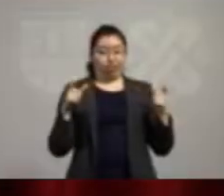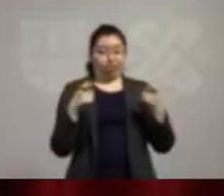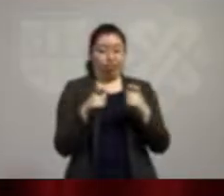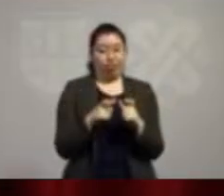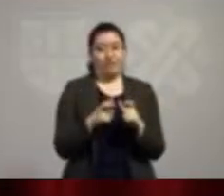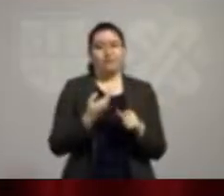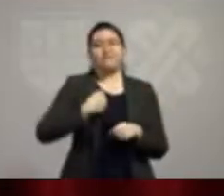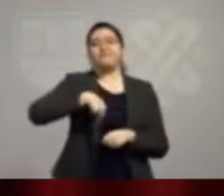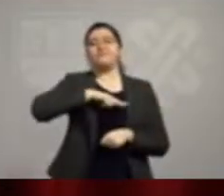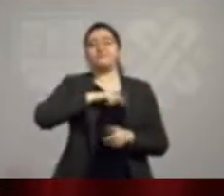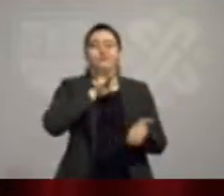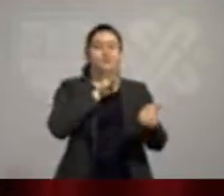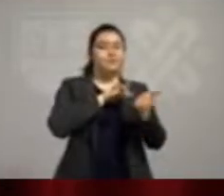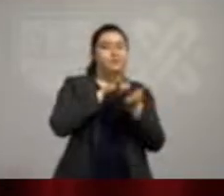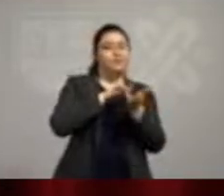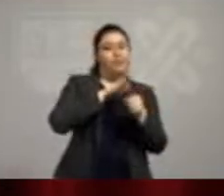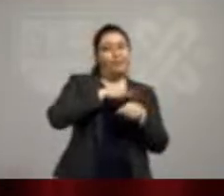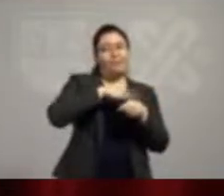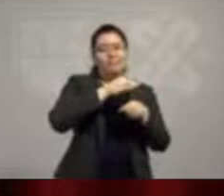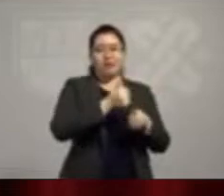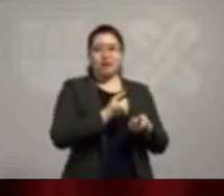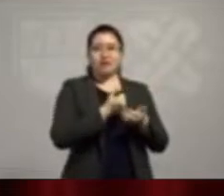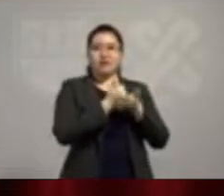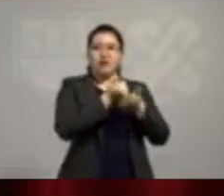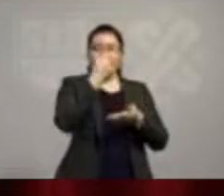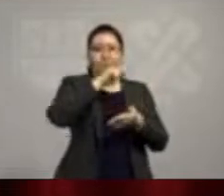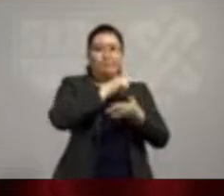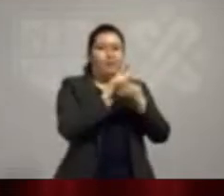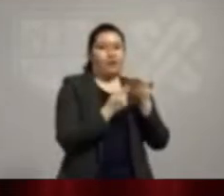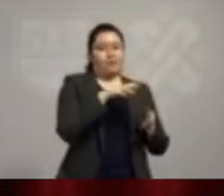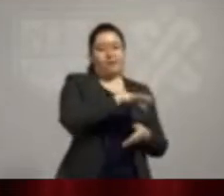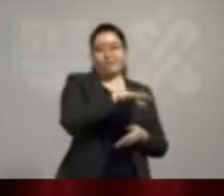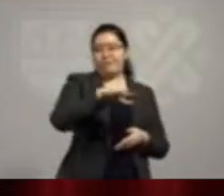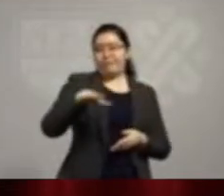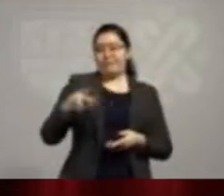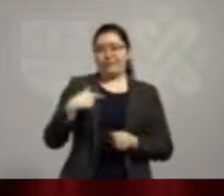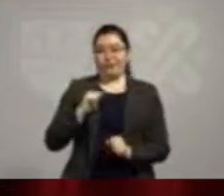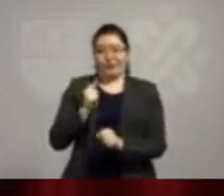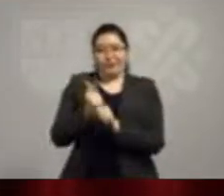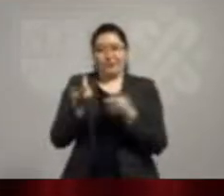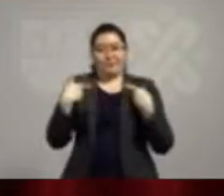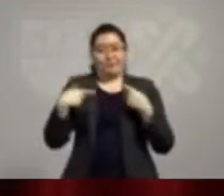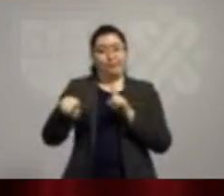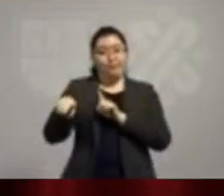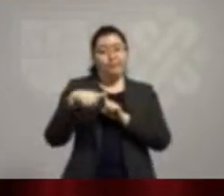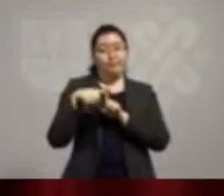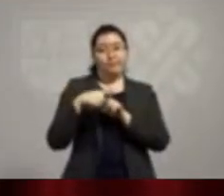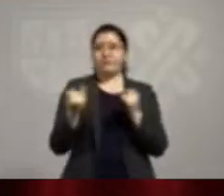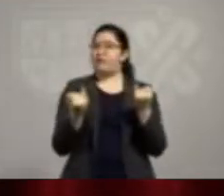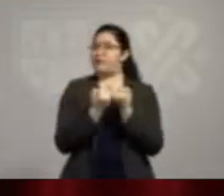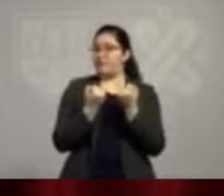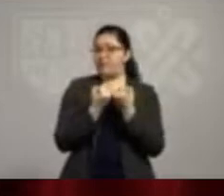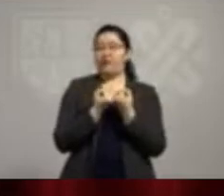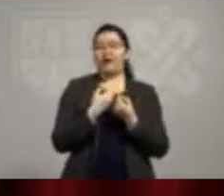Estamos fortaleciendo nuestro programa territorial de identificación y aislamiento de casos positivos, y al mismo